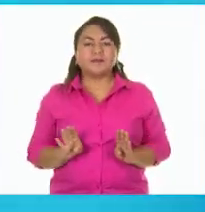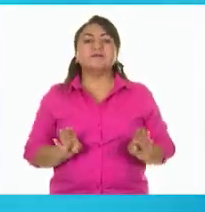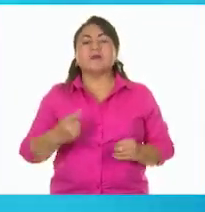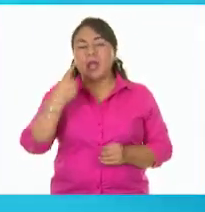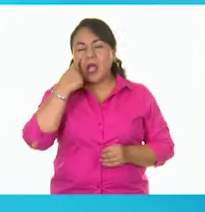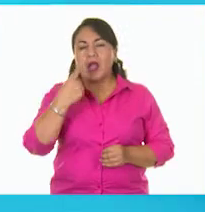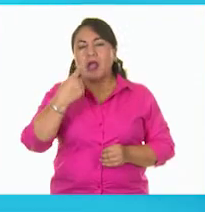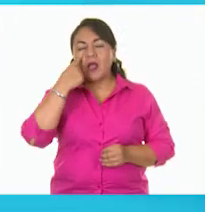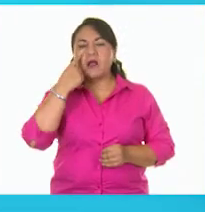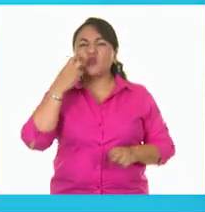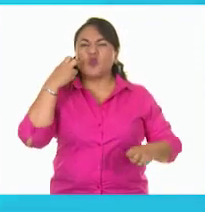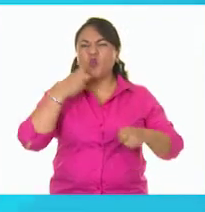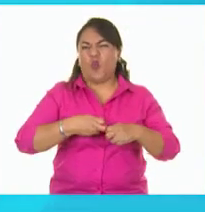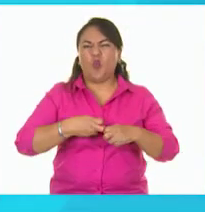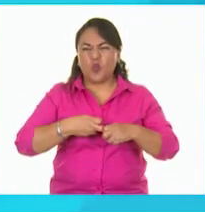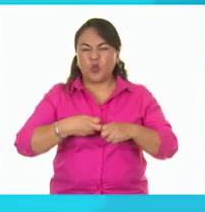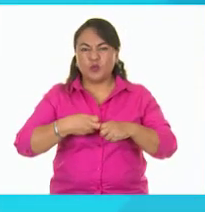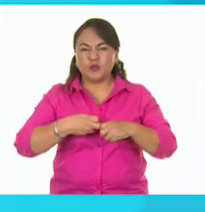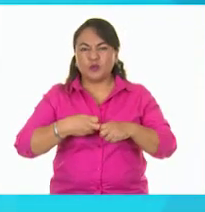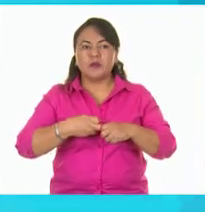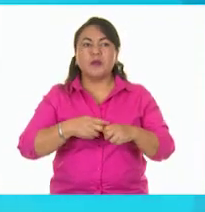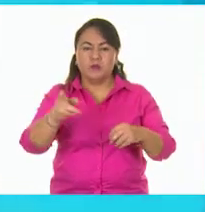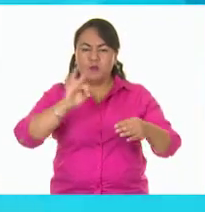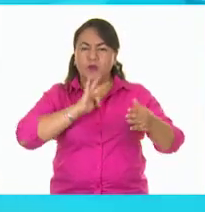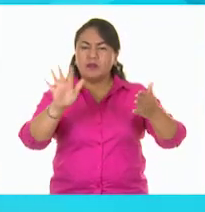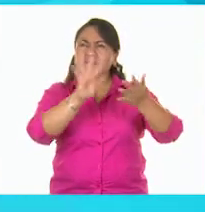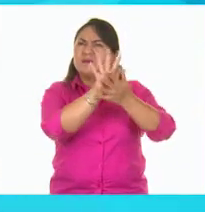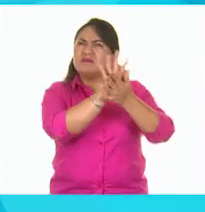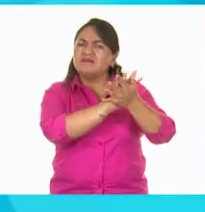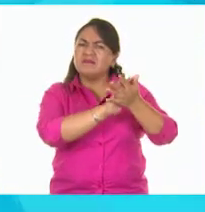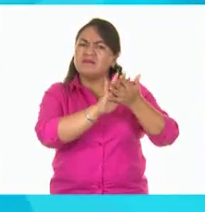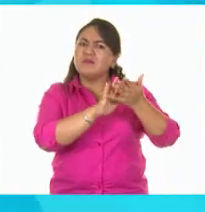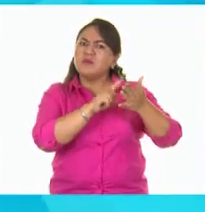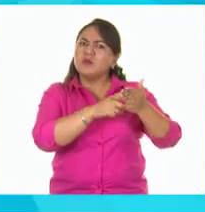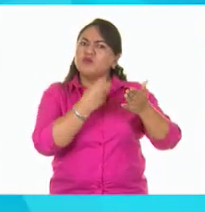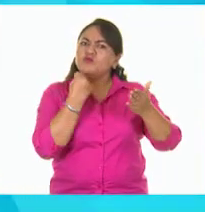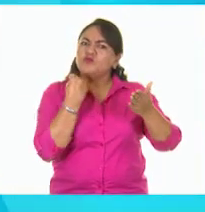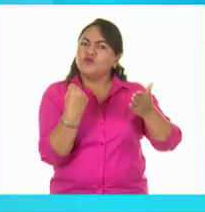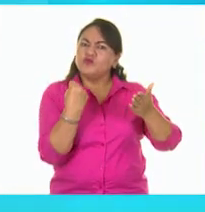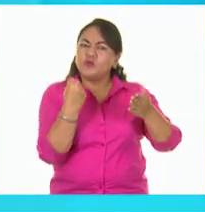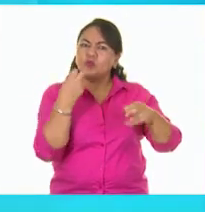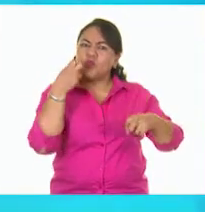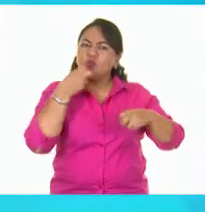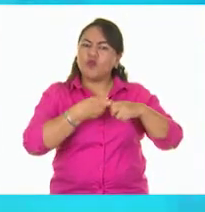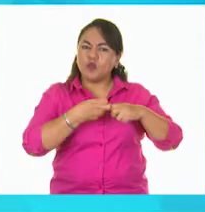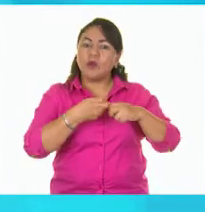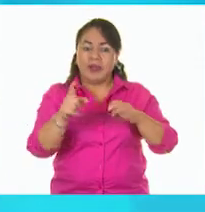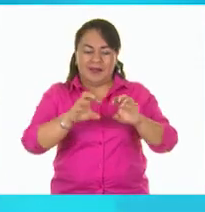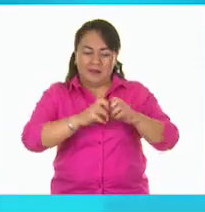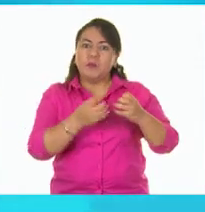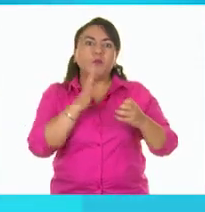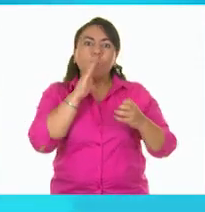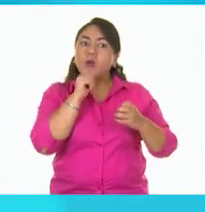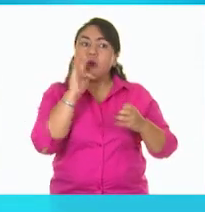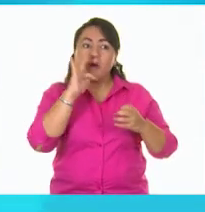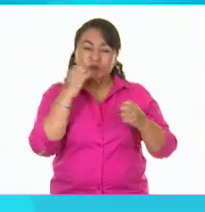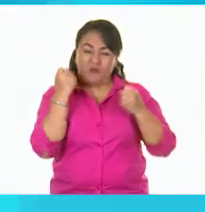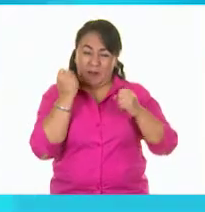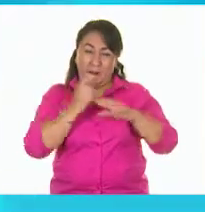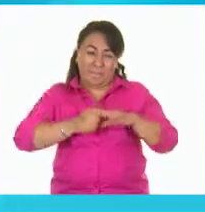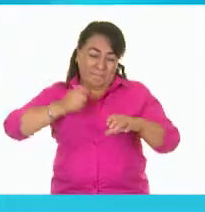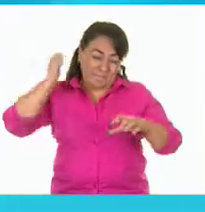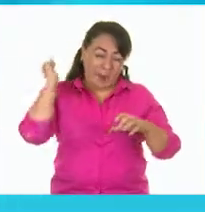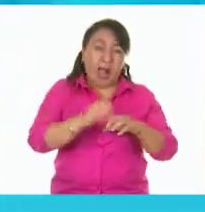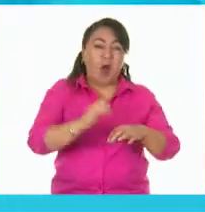que generalmente son rígidos. Al tocarlos, podemos percibir que son resistentes y no los podemos partir a menos que apliquemos una